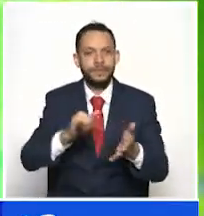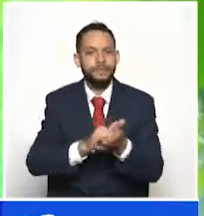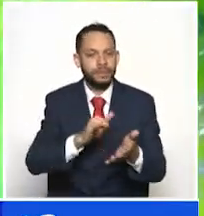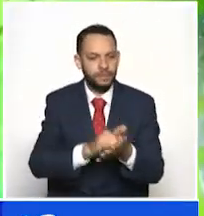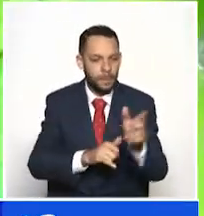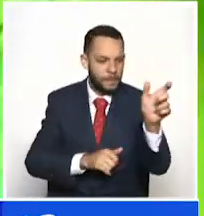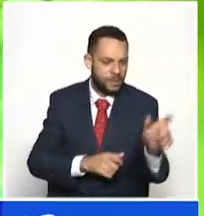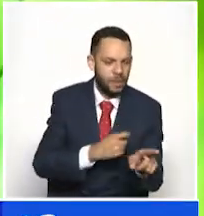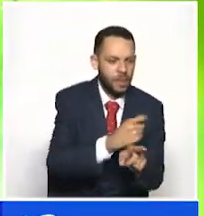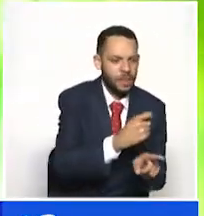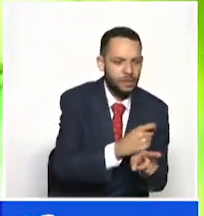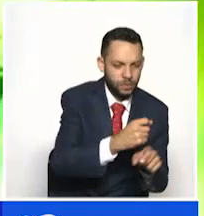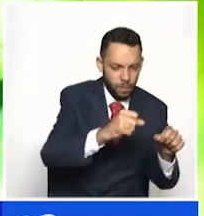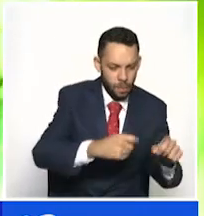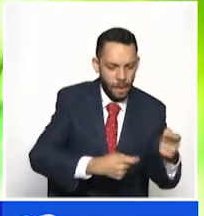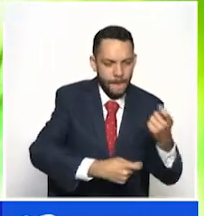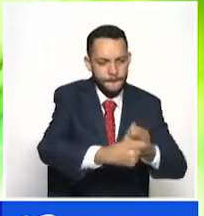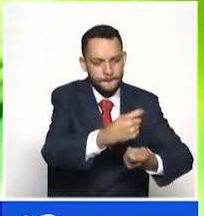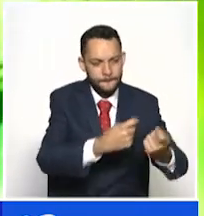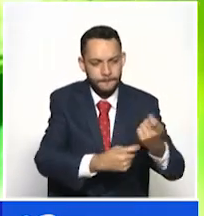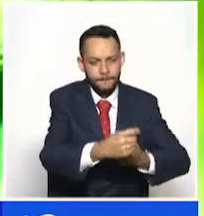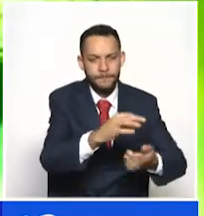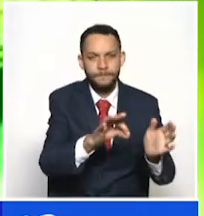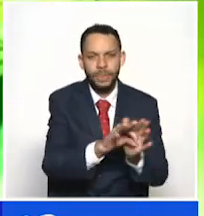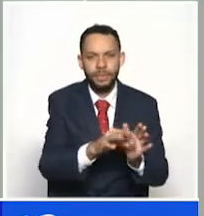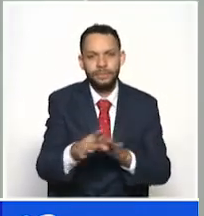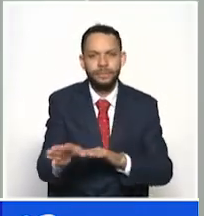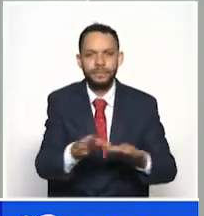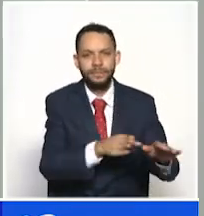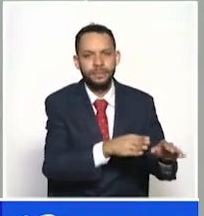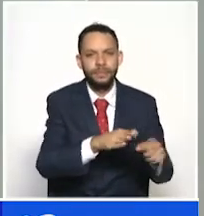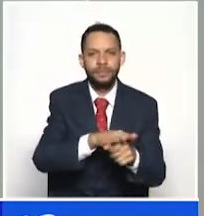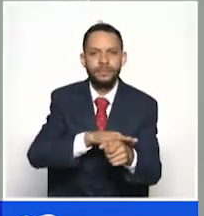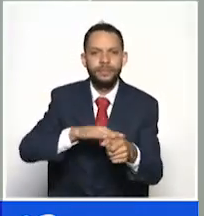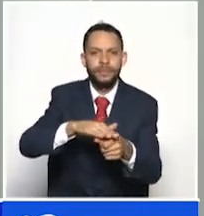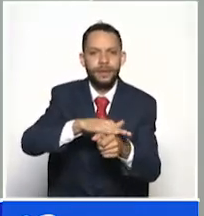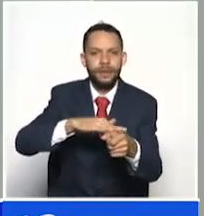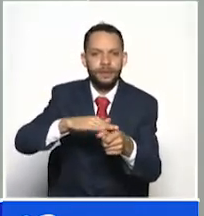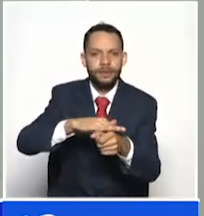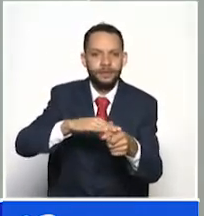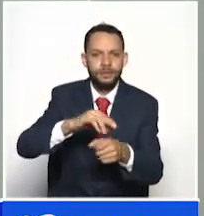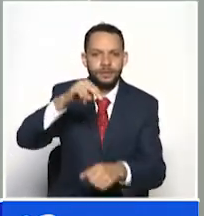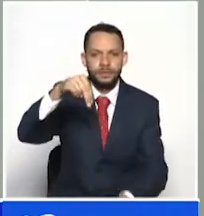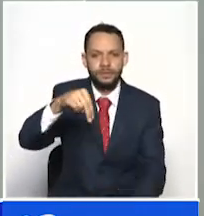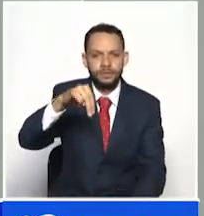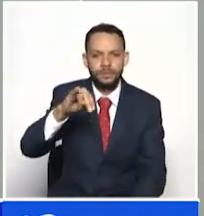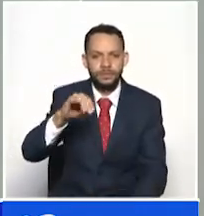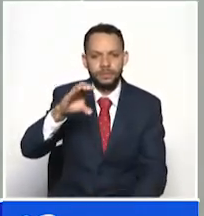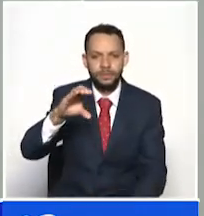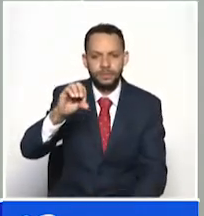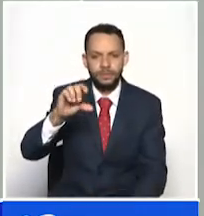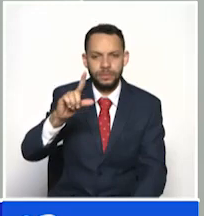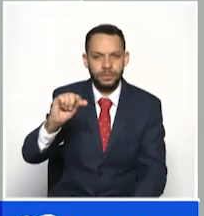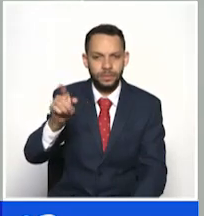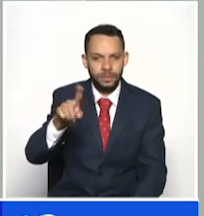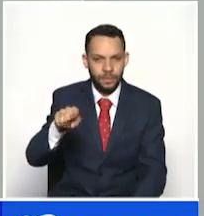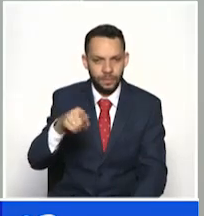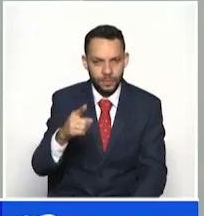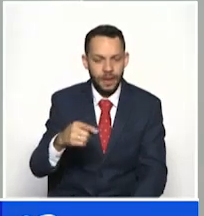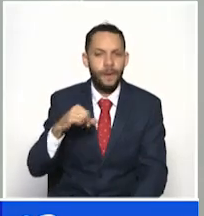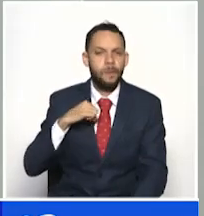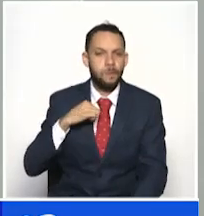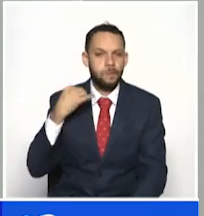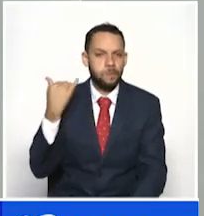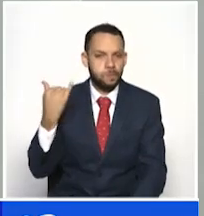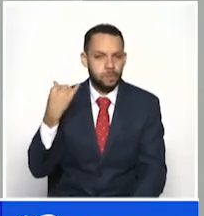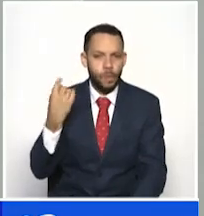alucinógenos. En el barrio San Nicolás, del municipio de Pereira, donde se captura a